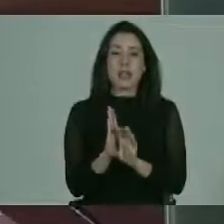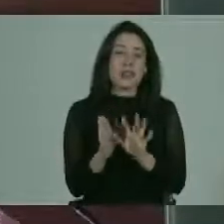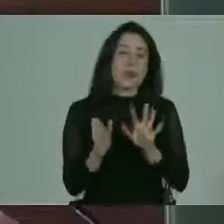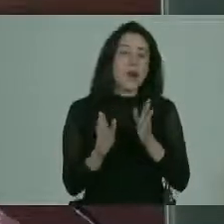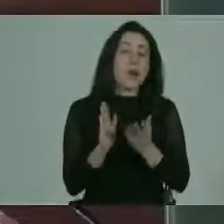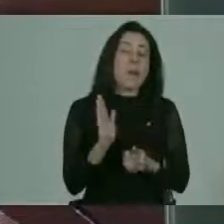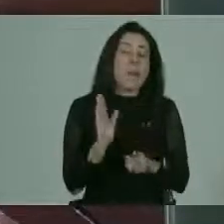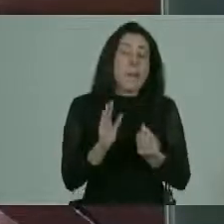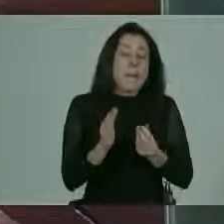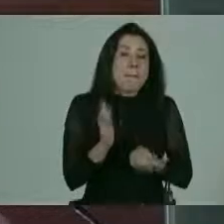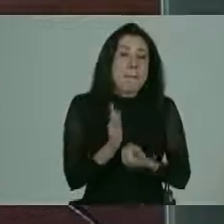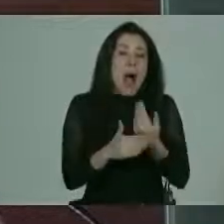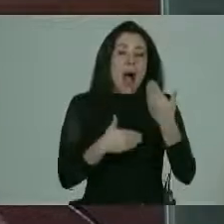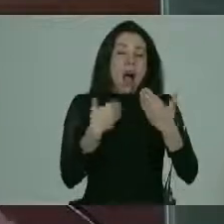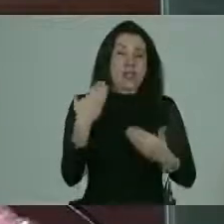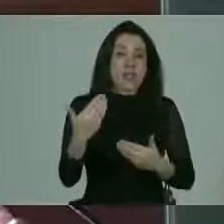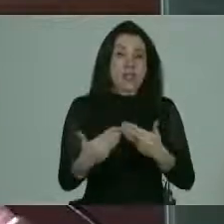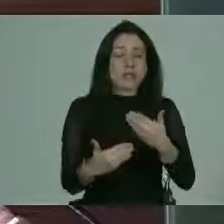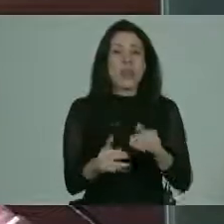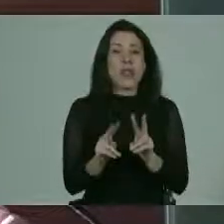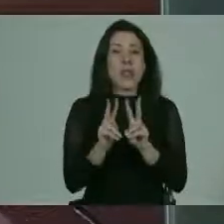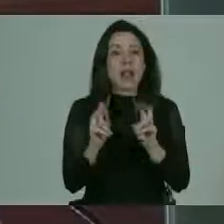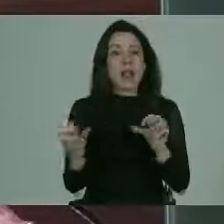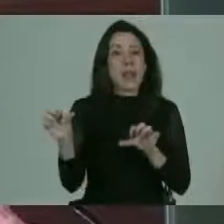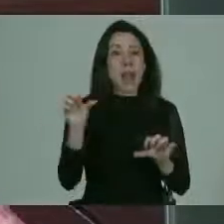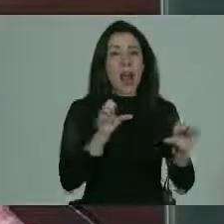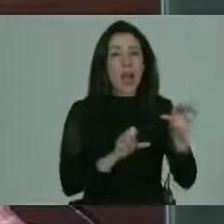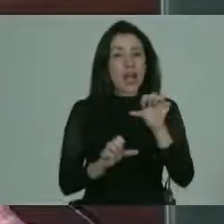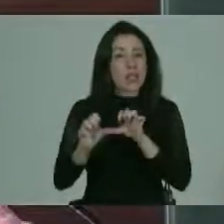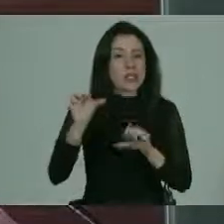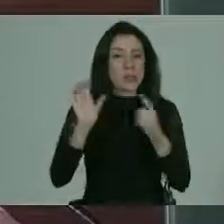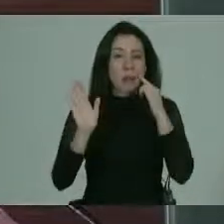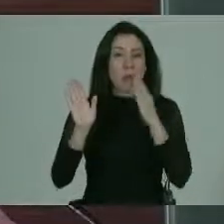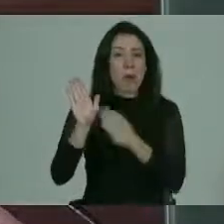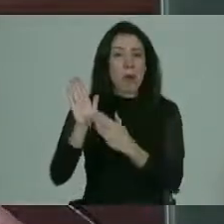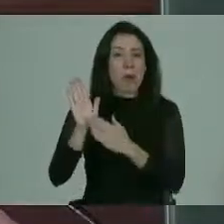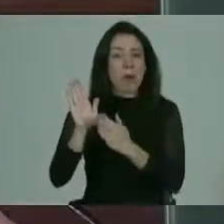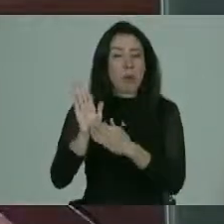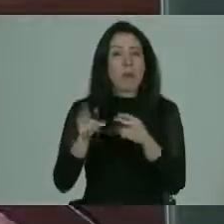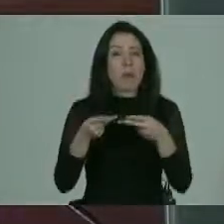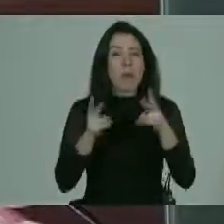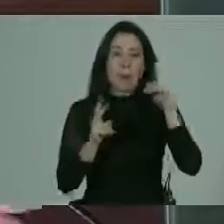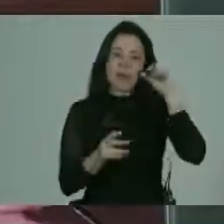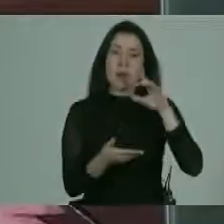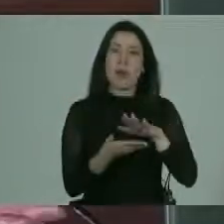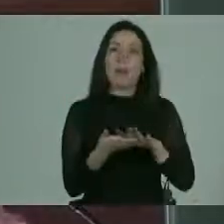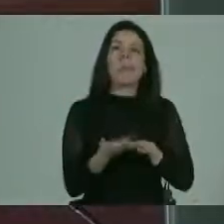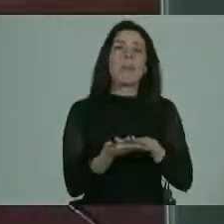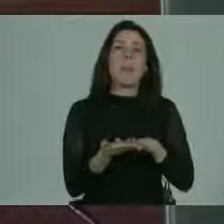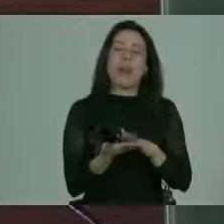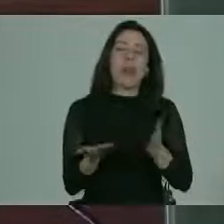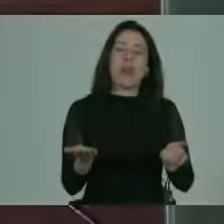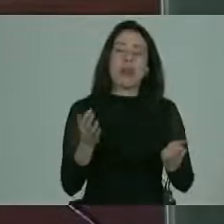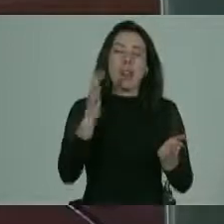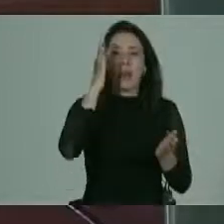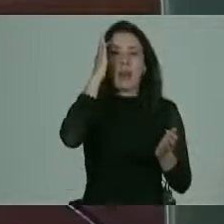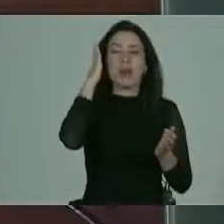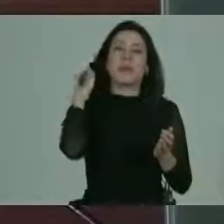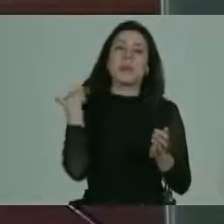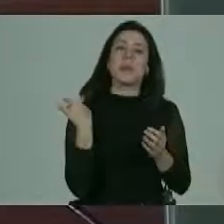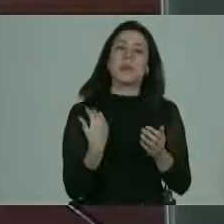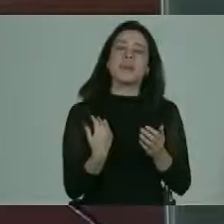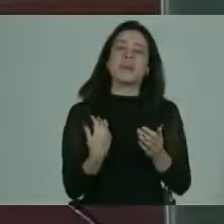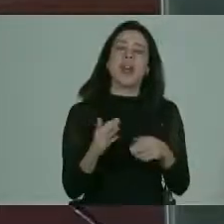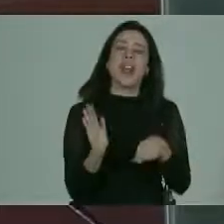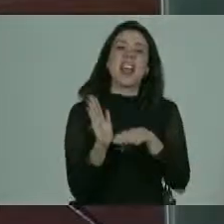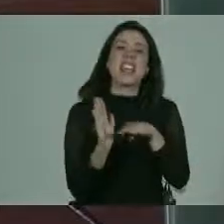actualidad del punto de vista de lo que realmente la ciencia nos demuestra y nos permite saber por ejemplo por decir un ejemplo para no ocupar demasiado